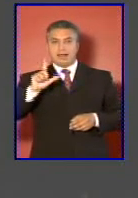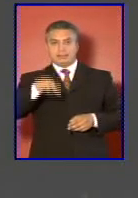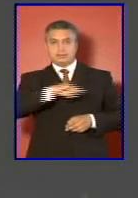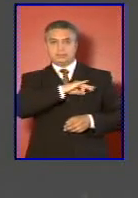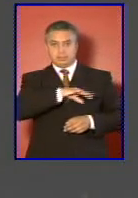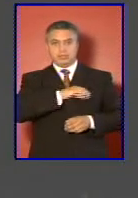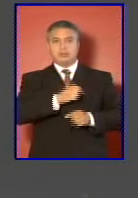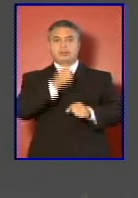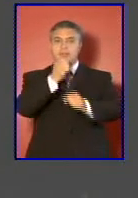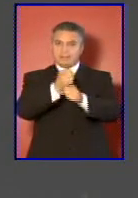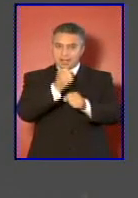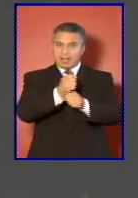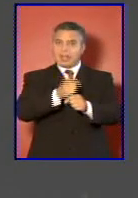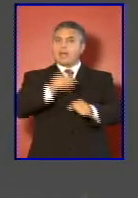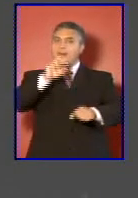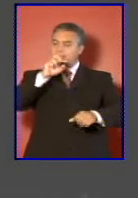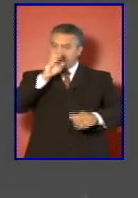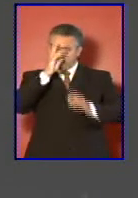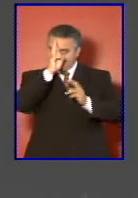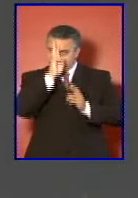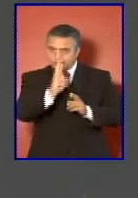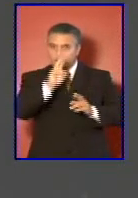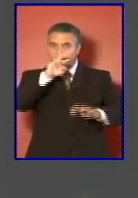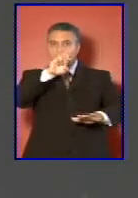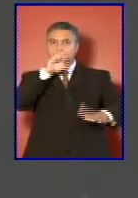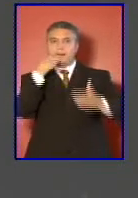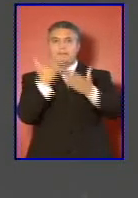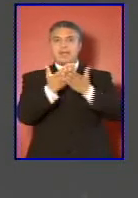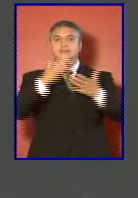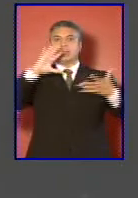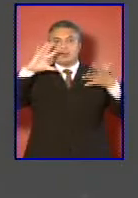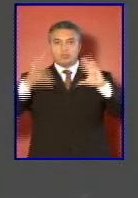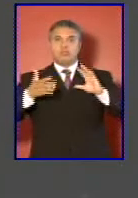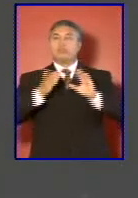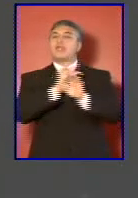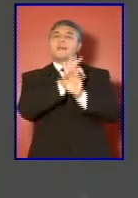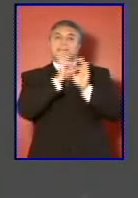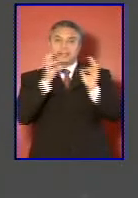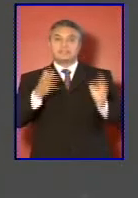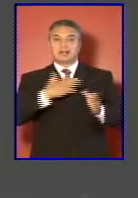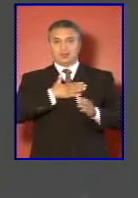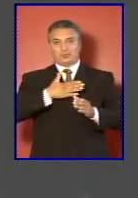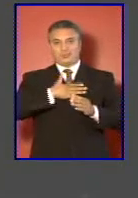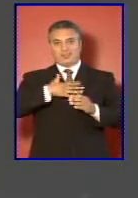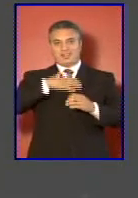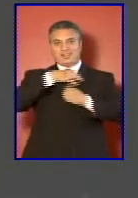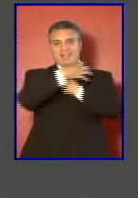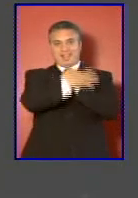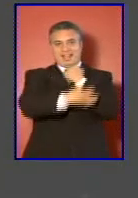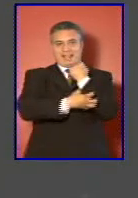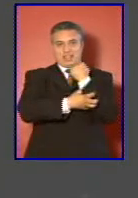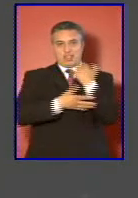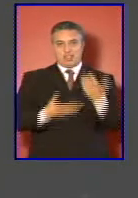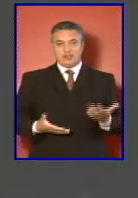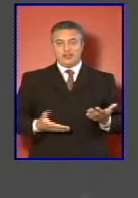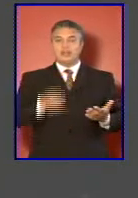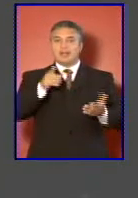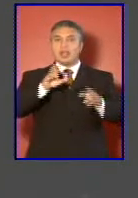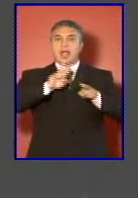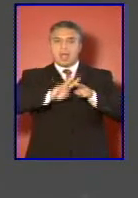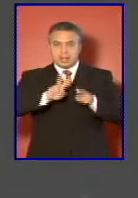mundo y especialmente en nuestra región. hacer y mantener